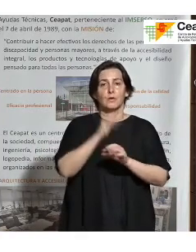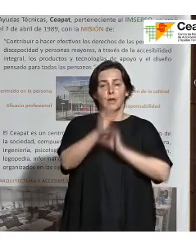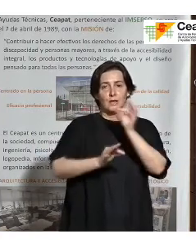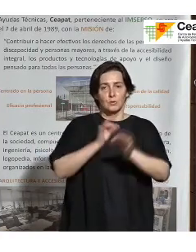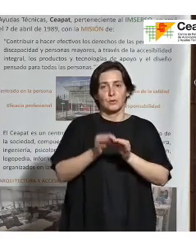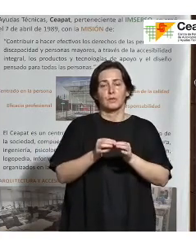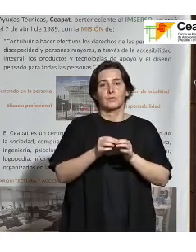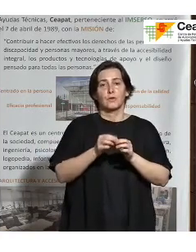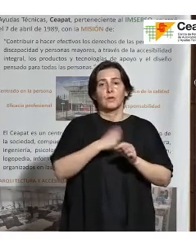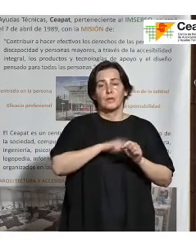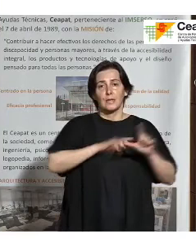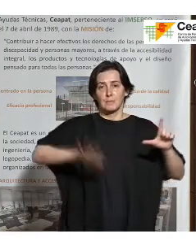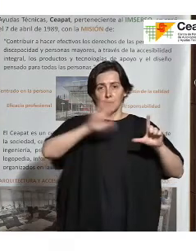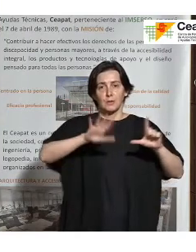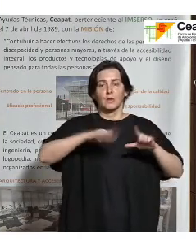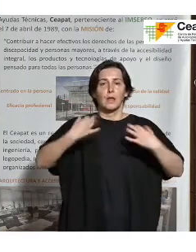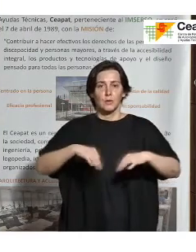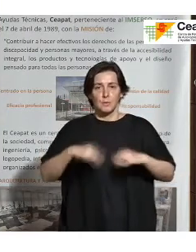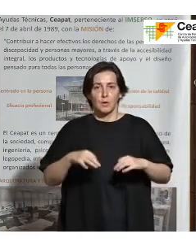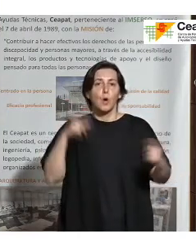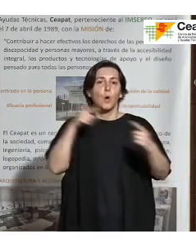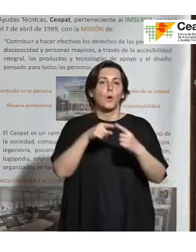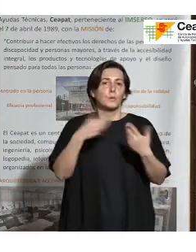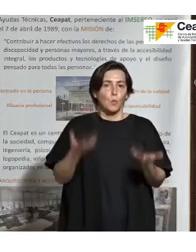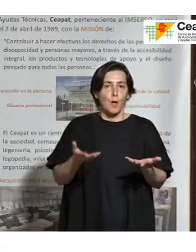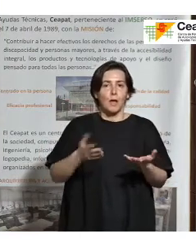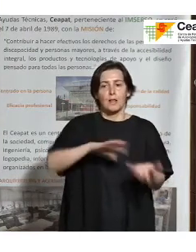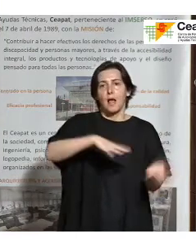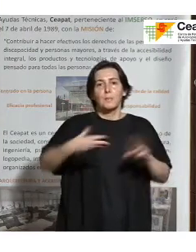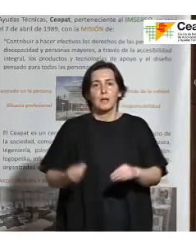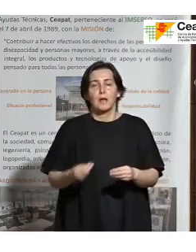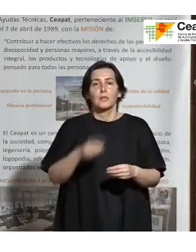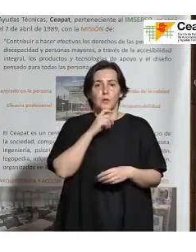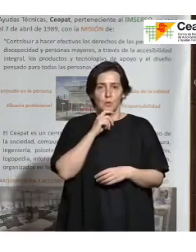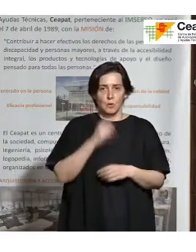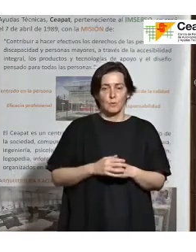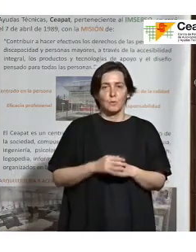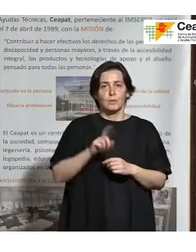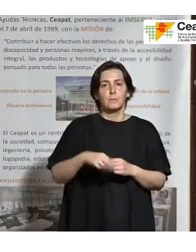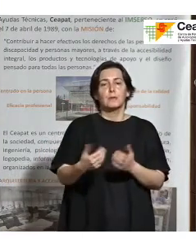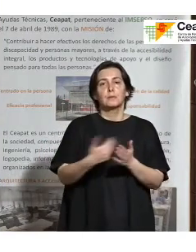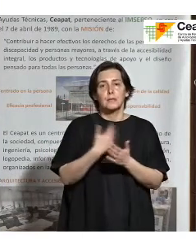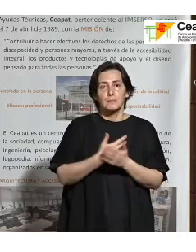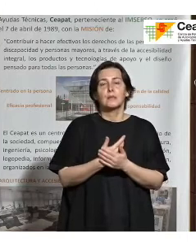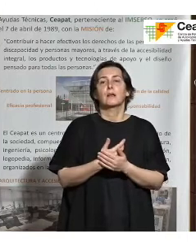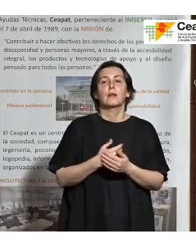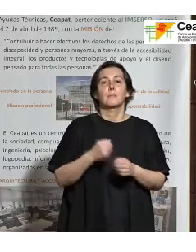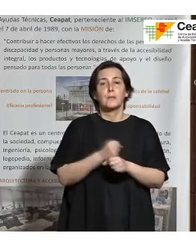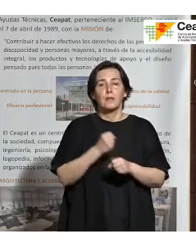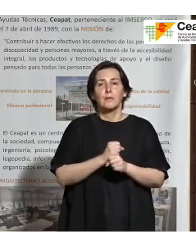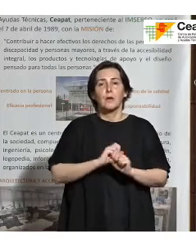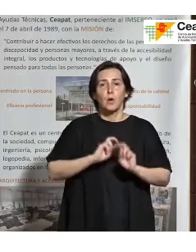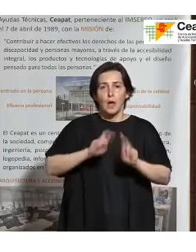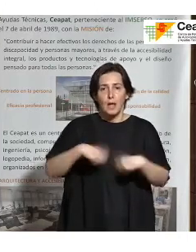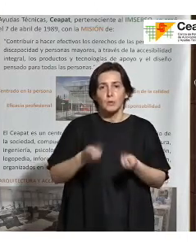Española de Normalización, cuál es su objeto y campo de aplicación, nos va a resumir cómo se ha desarrollado el trabajo de revisión y actualización